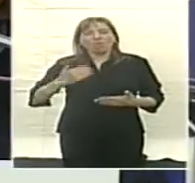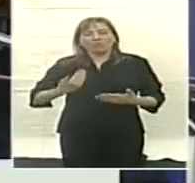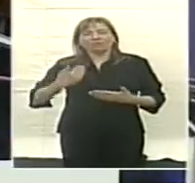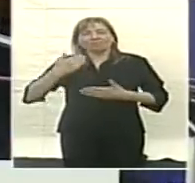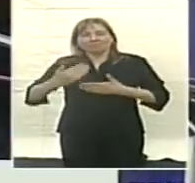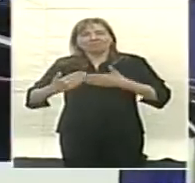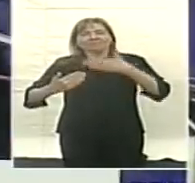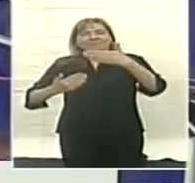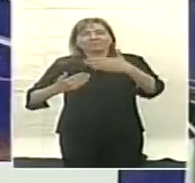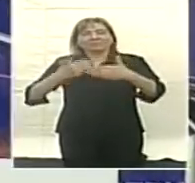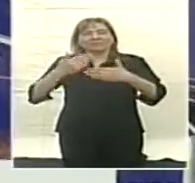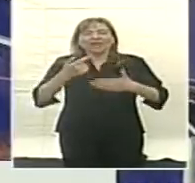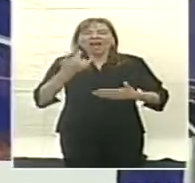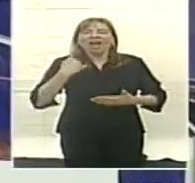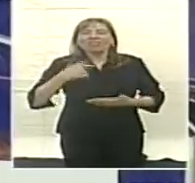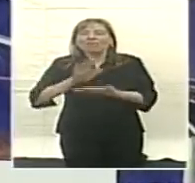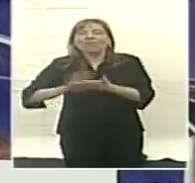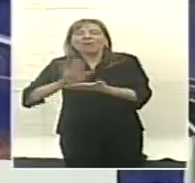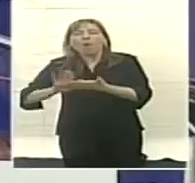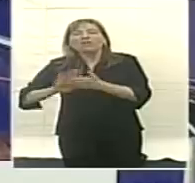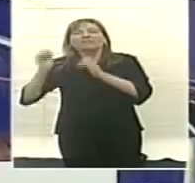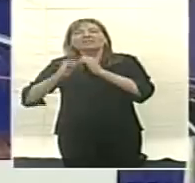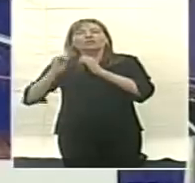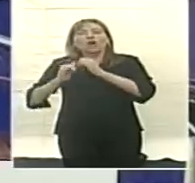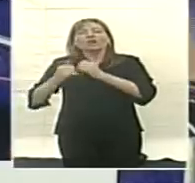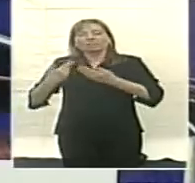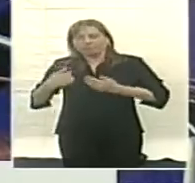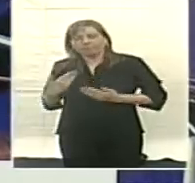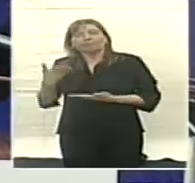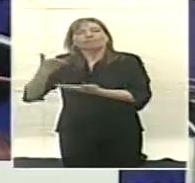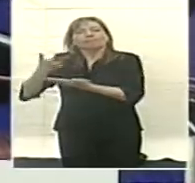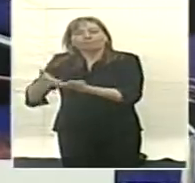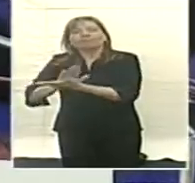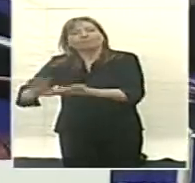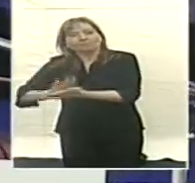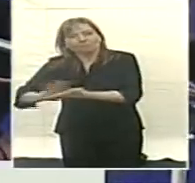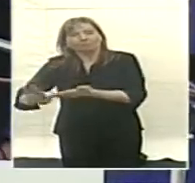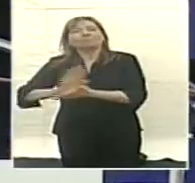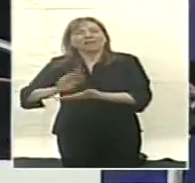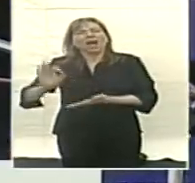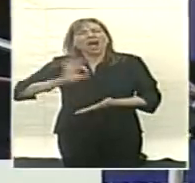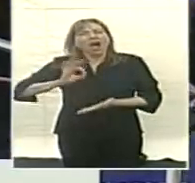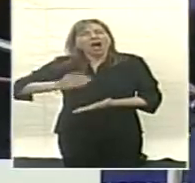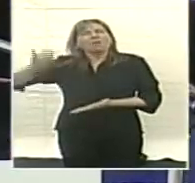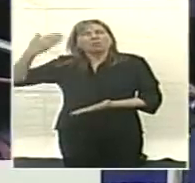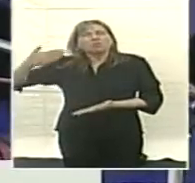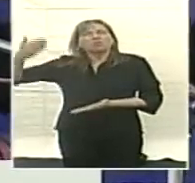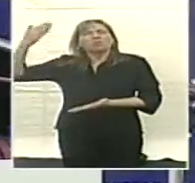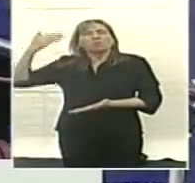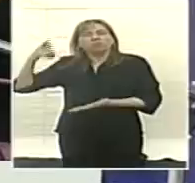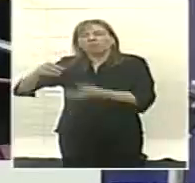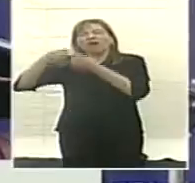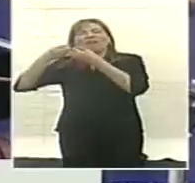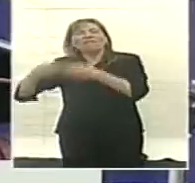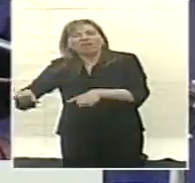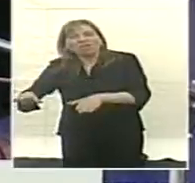todas las deudas históricas que se han generado durante décadas, o de abandono,